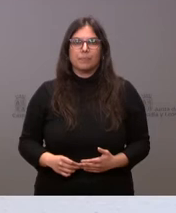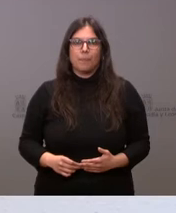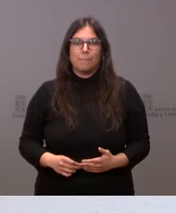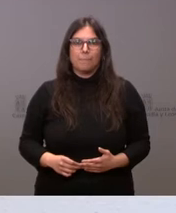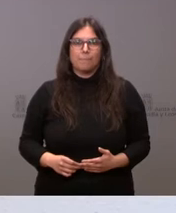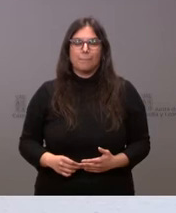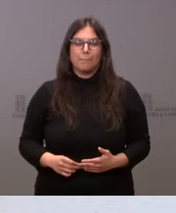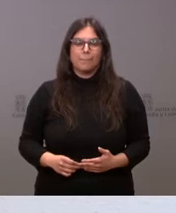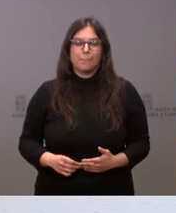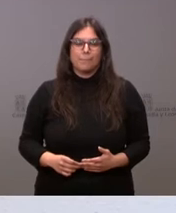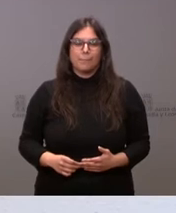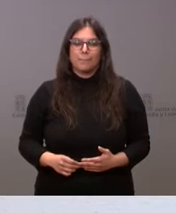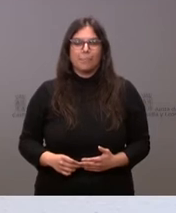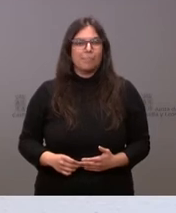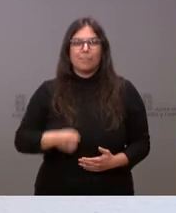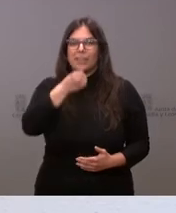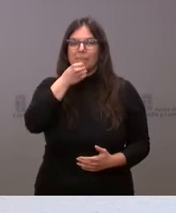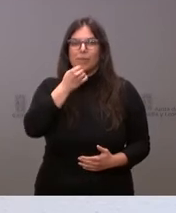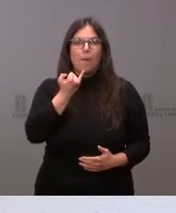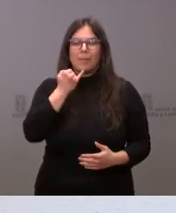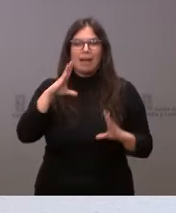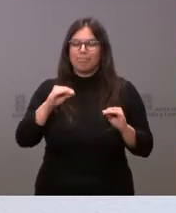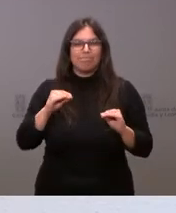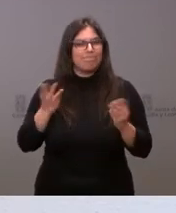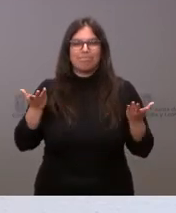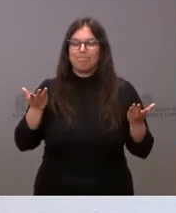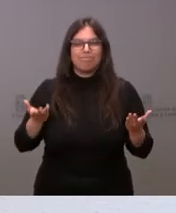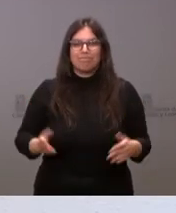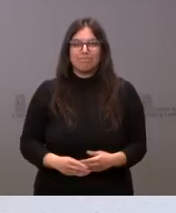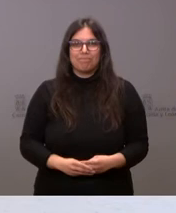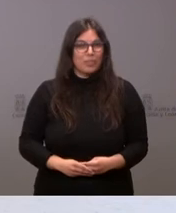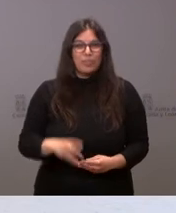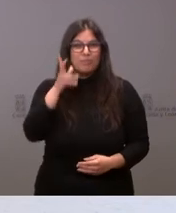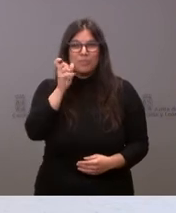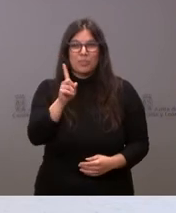Se ha quedado sin pila. No sé.